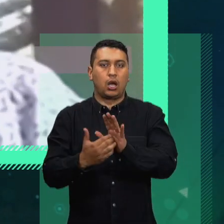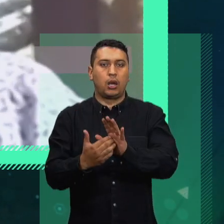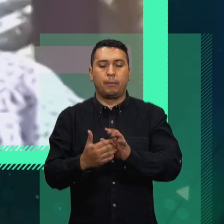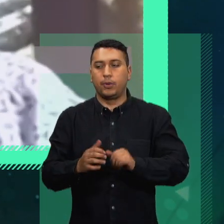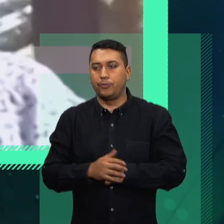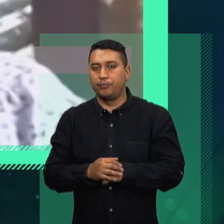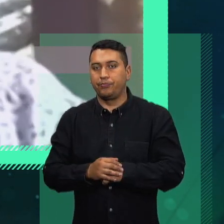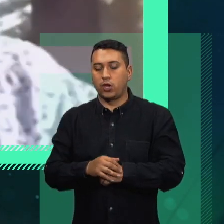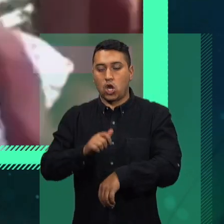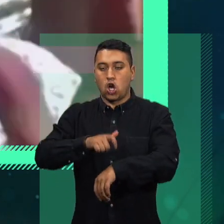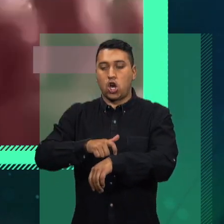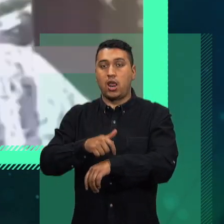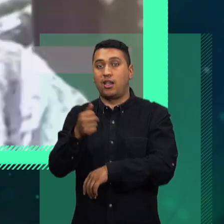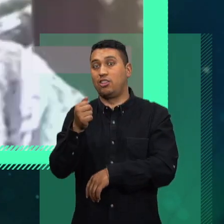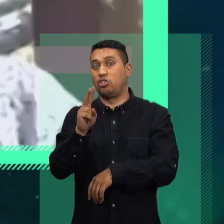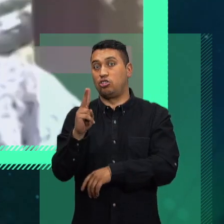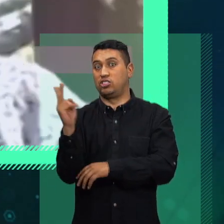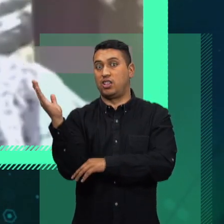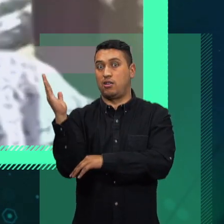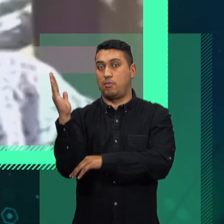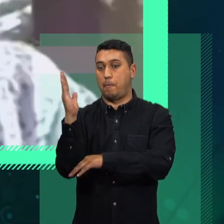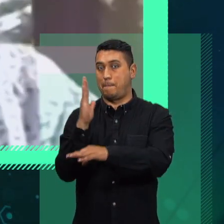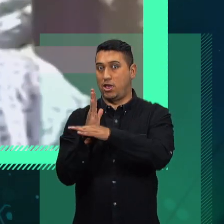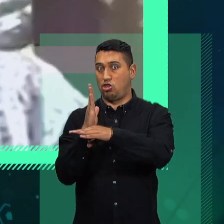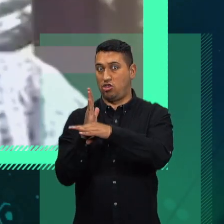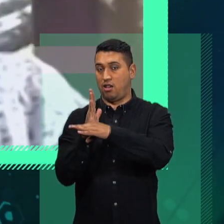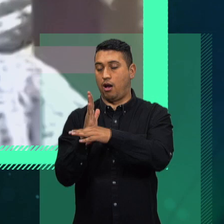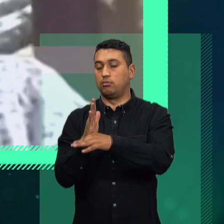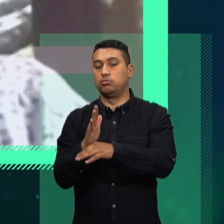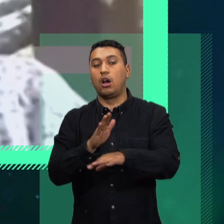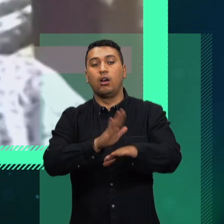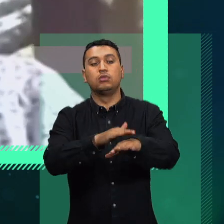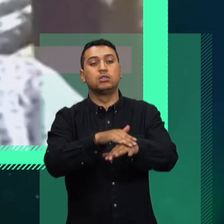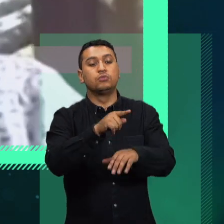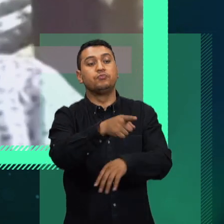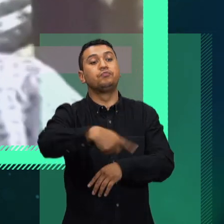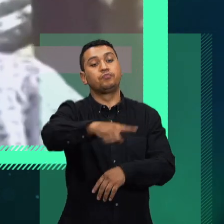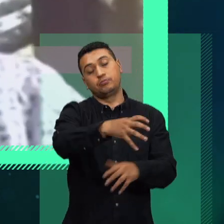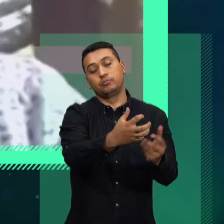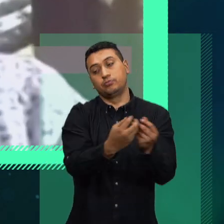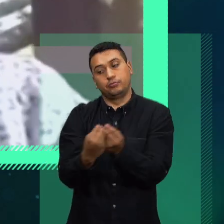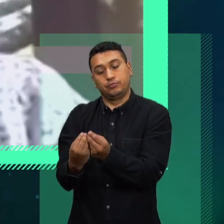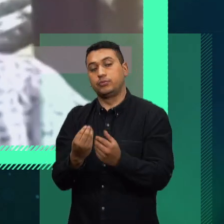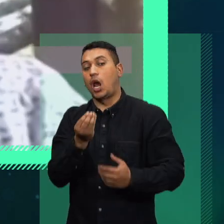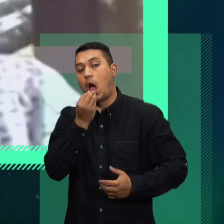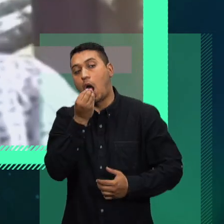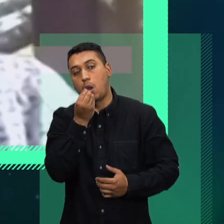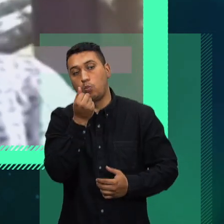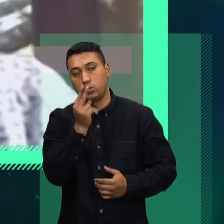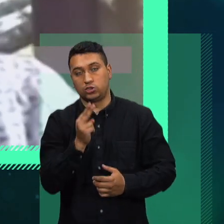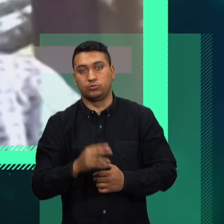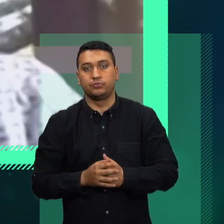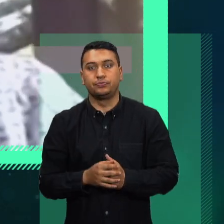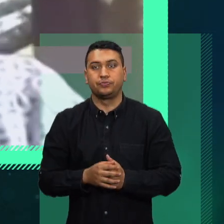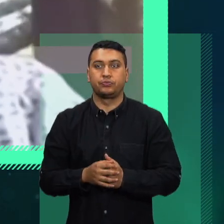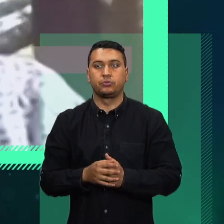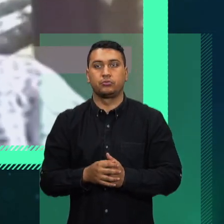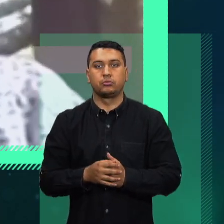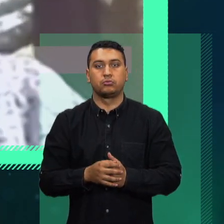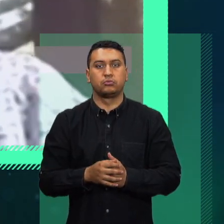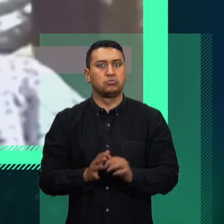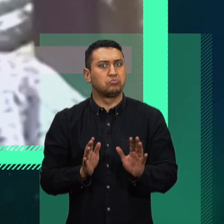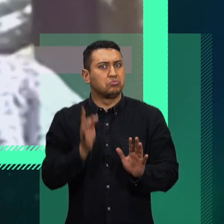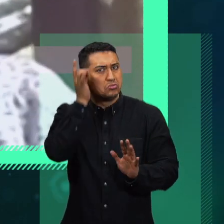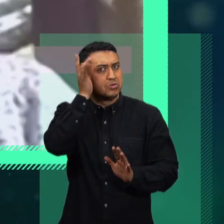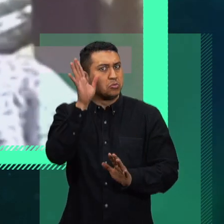decir, niños, almorzar. Puede ser. Pero puede pasar que ese papá o esa mamá le diga a los niños a las 11 de la mañana.